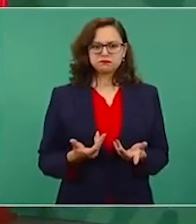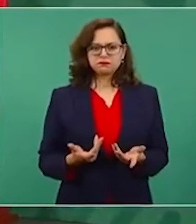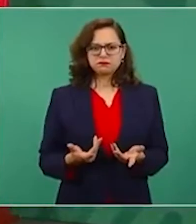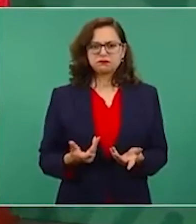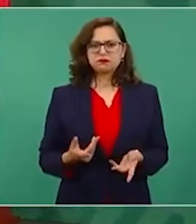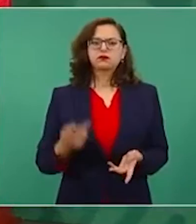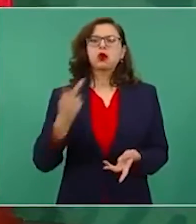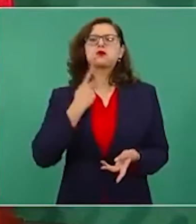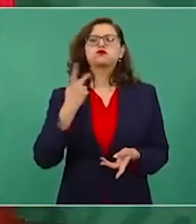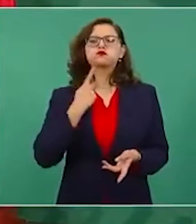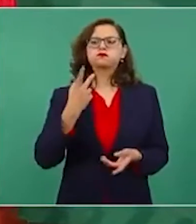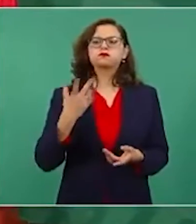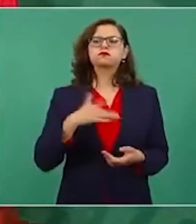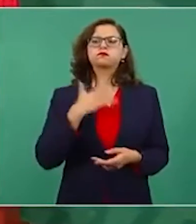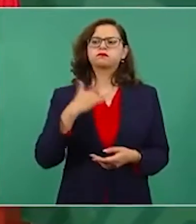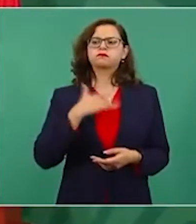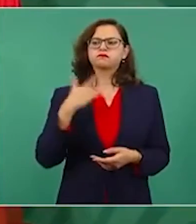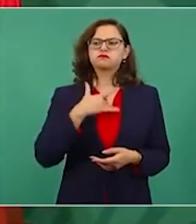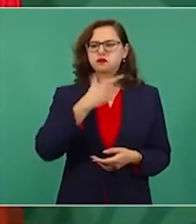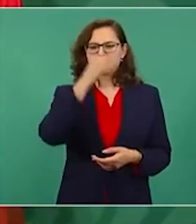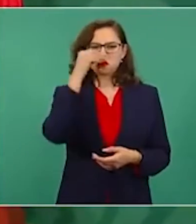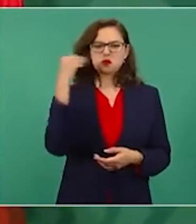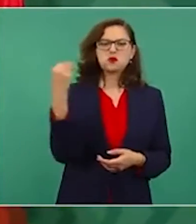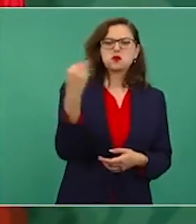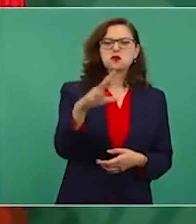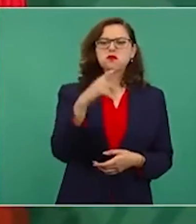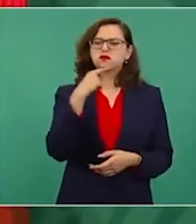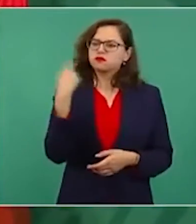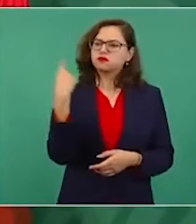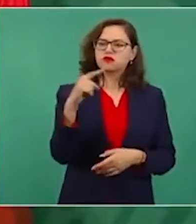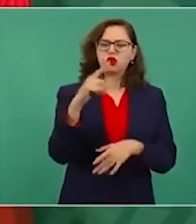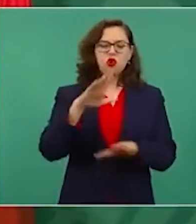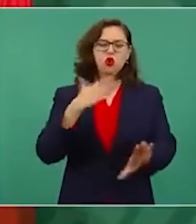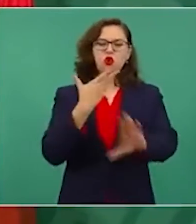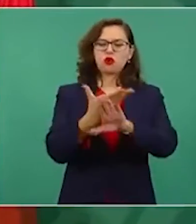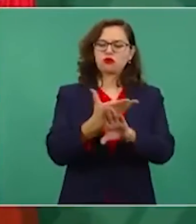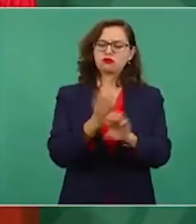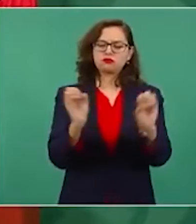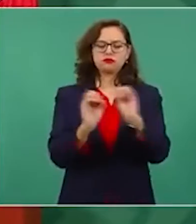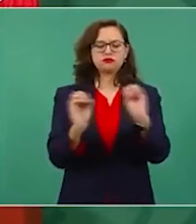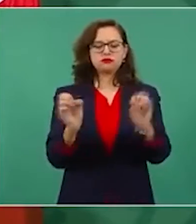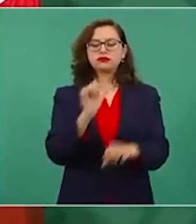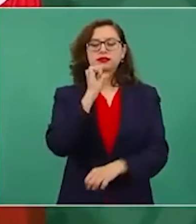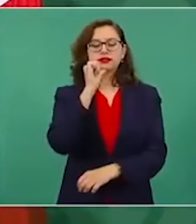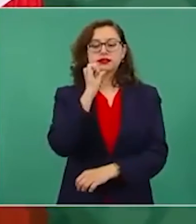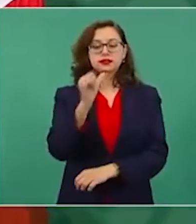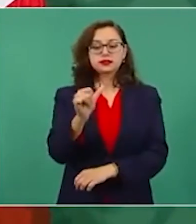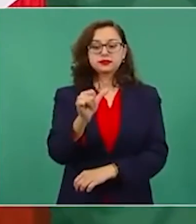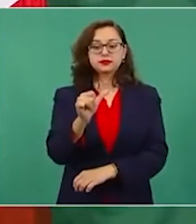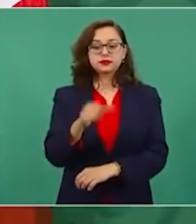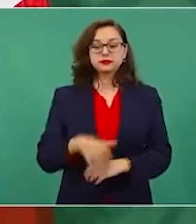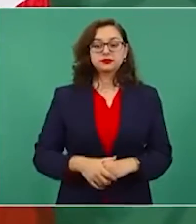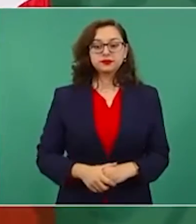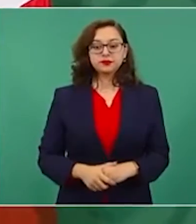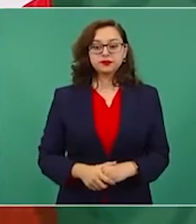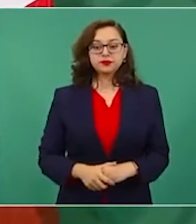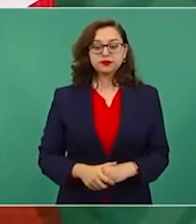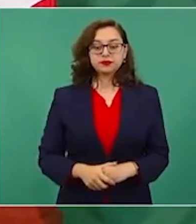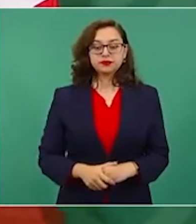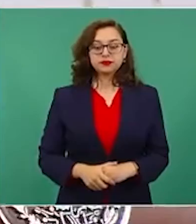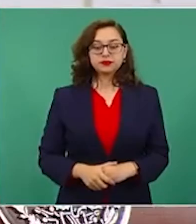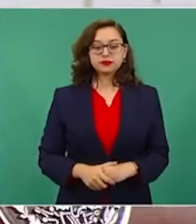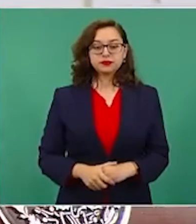consigna política y